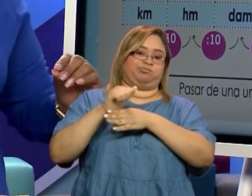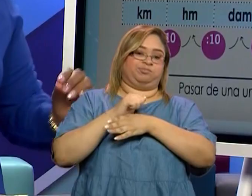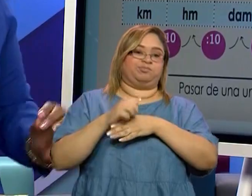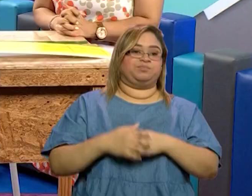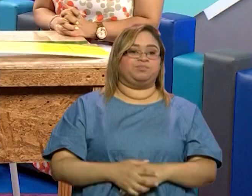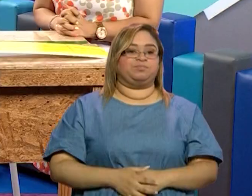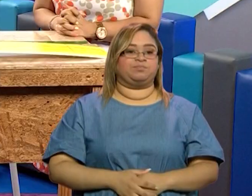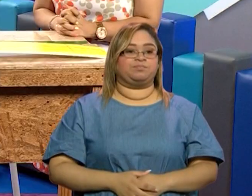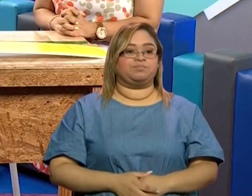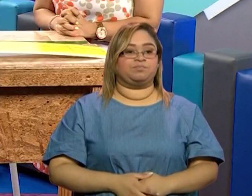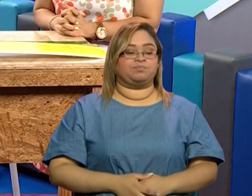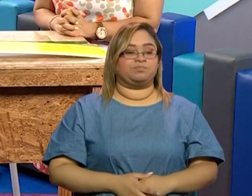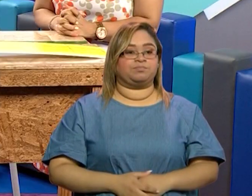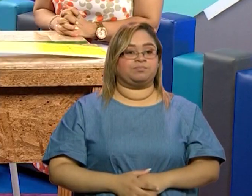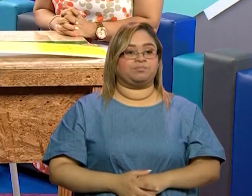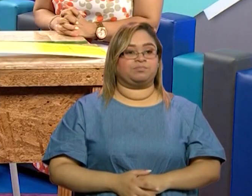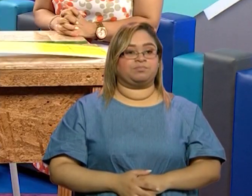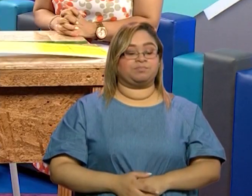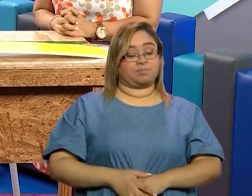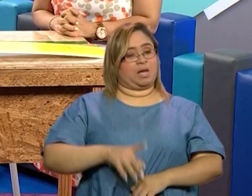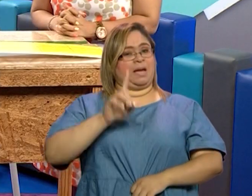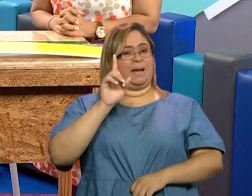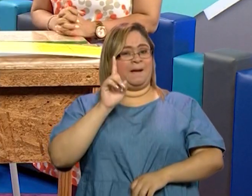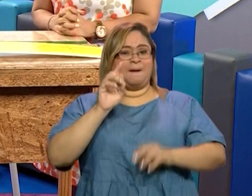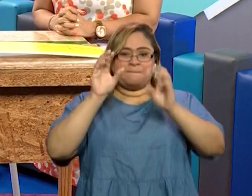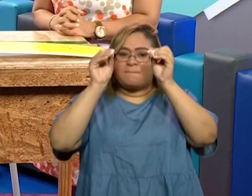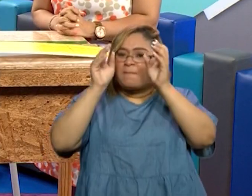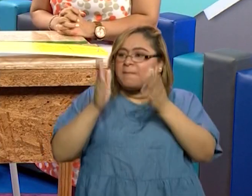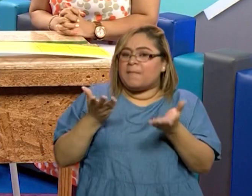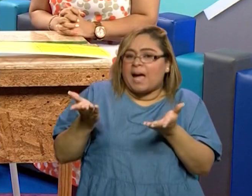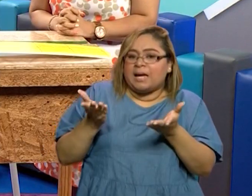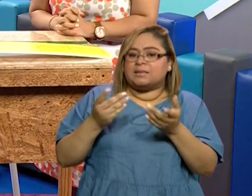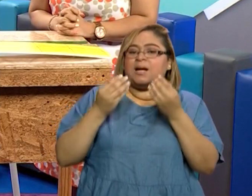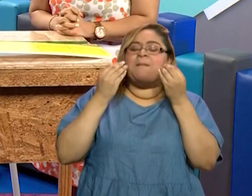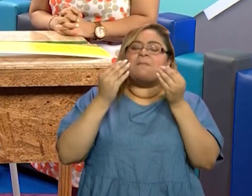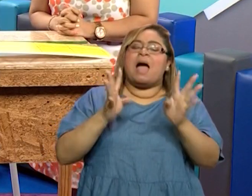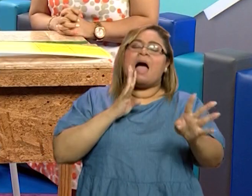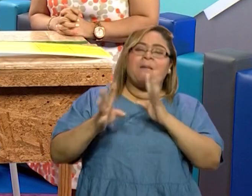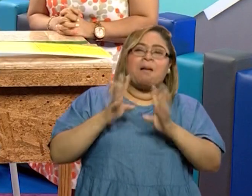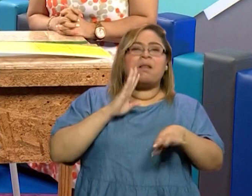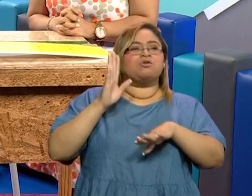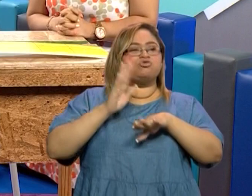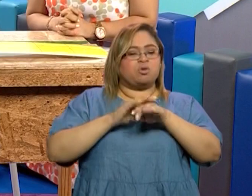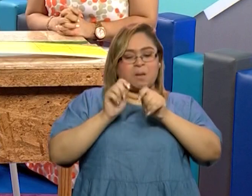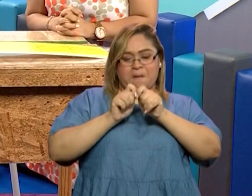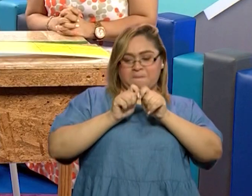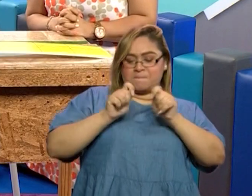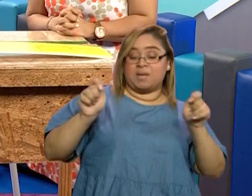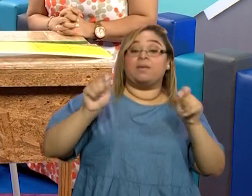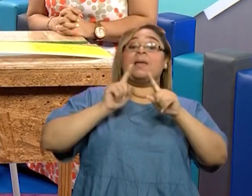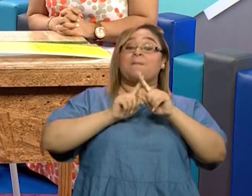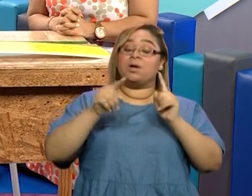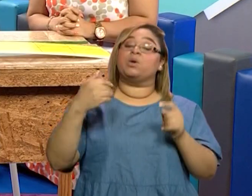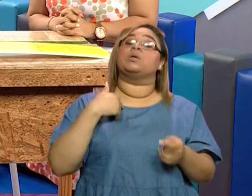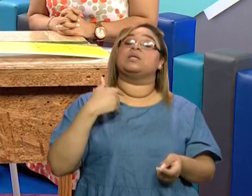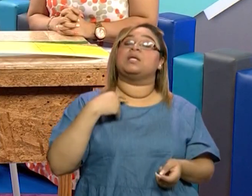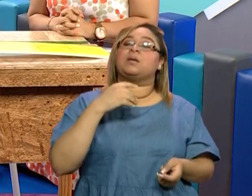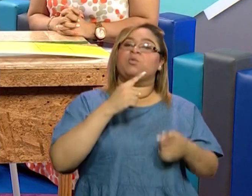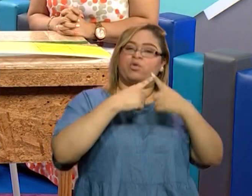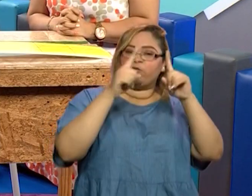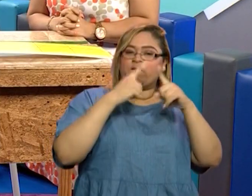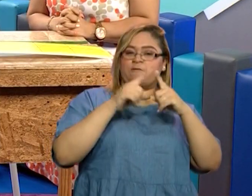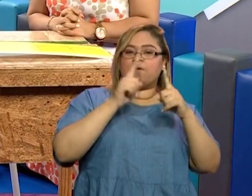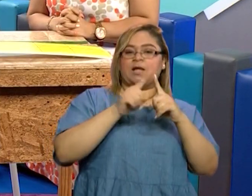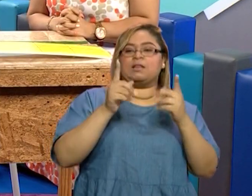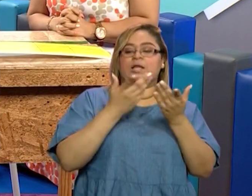tanto que hablamos, maestras, de medida, hay instrumentos, ¿verdad?, que utilizamos para trabajar estas medidas de longitud.